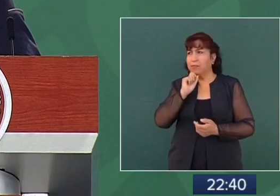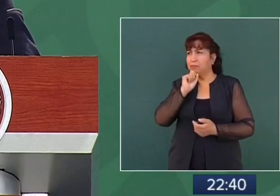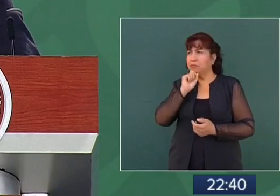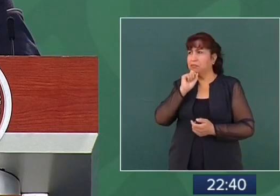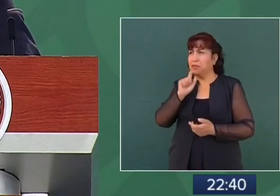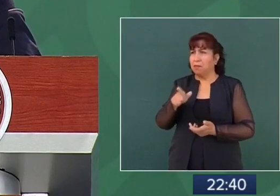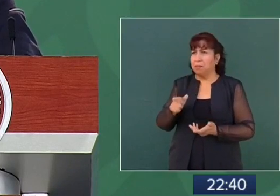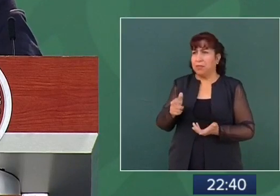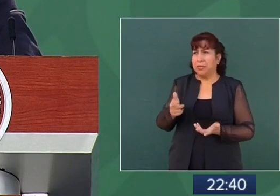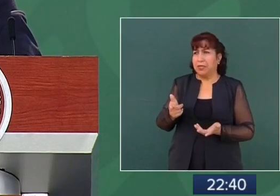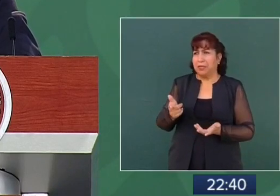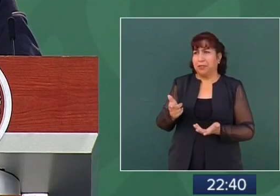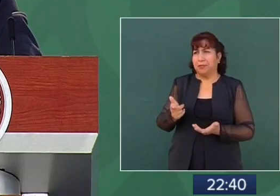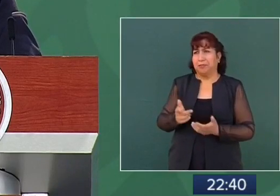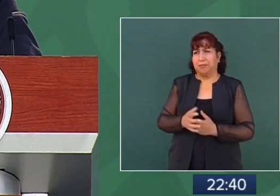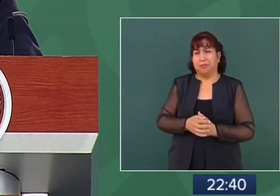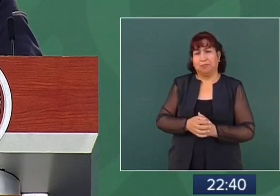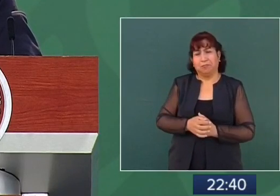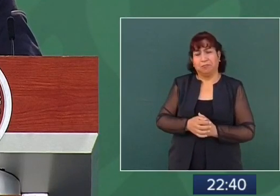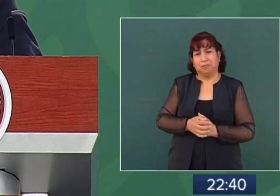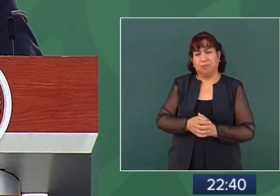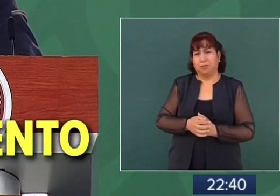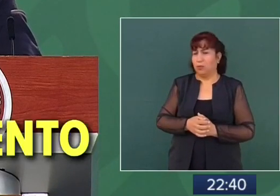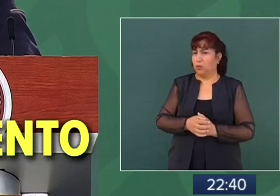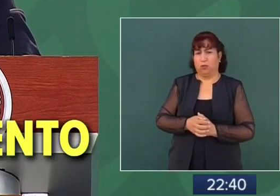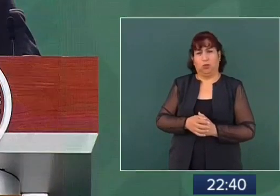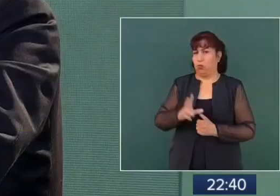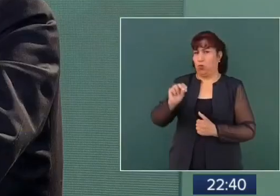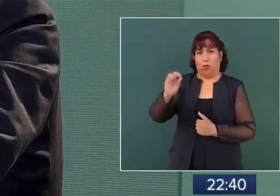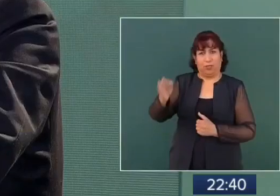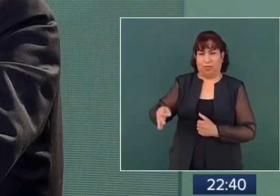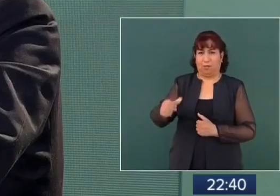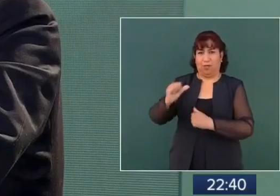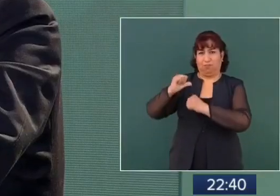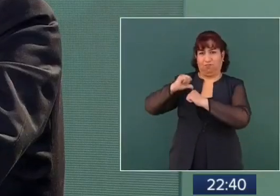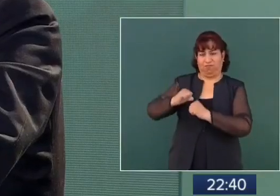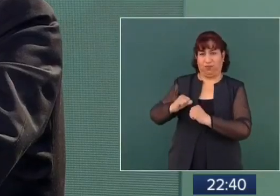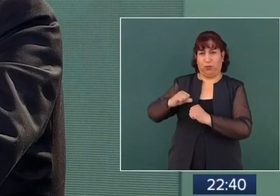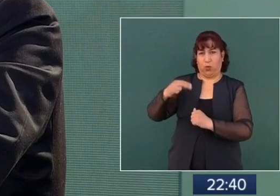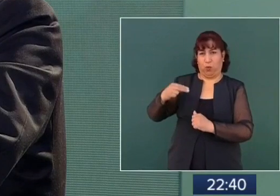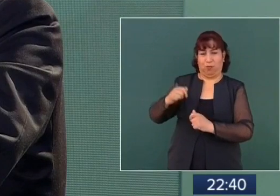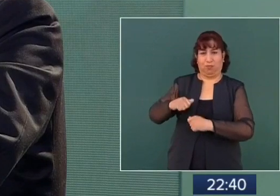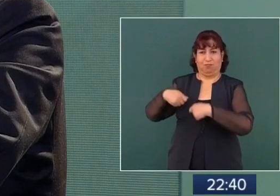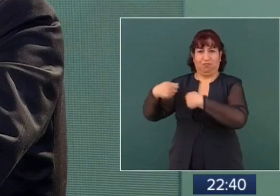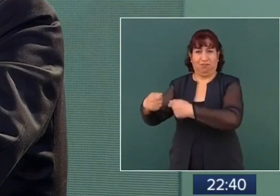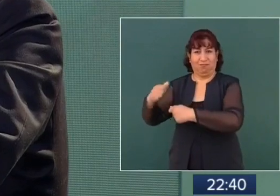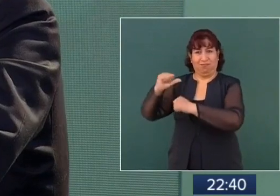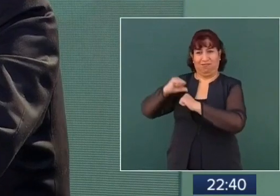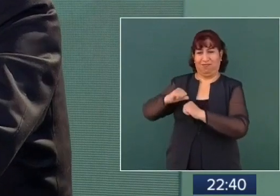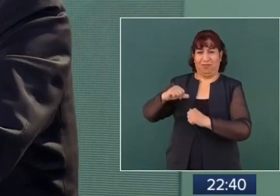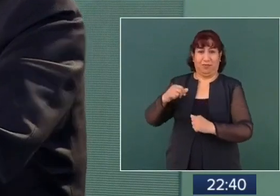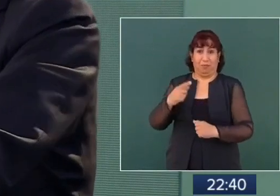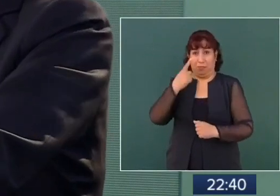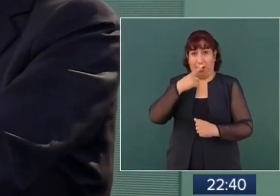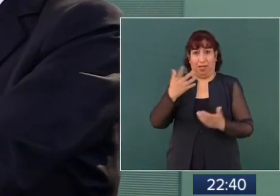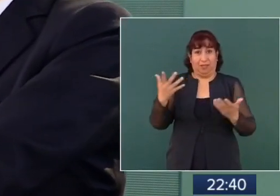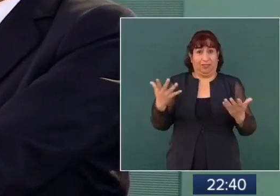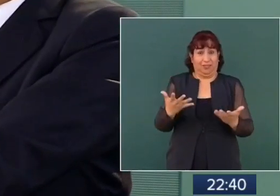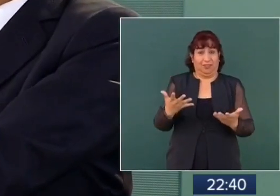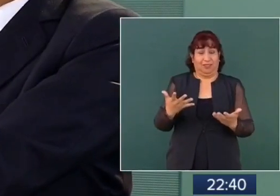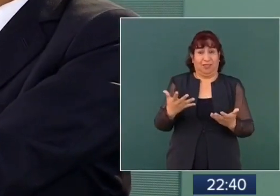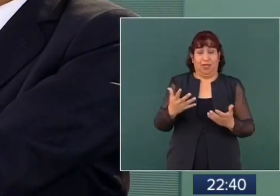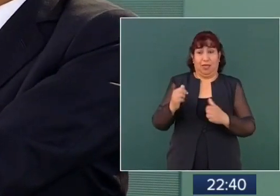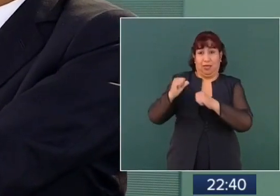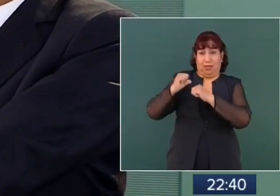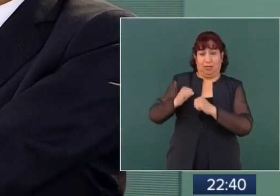no aceptara el nombramiento para hacerse cargo de